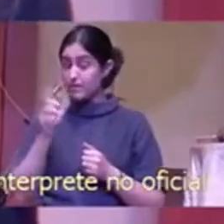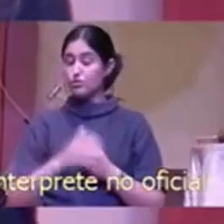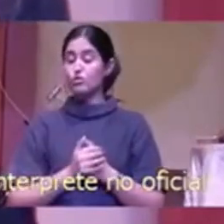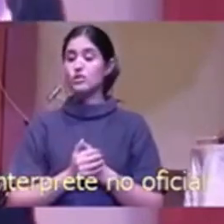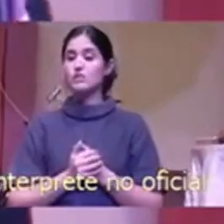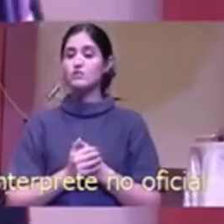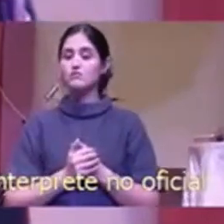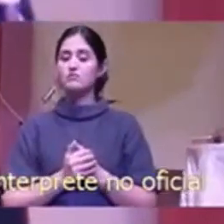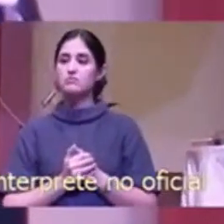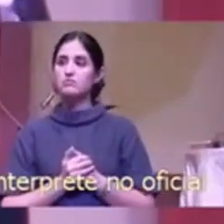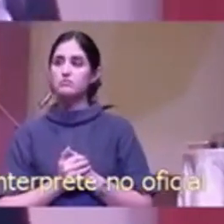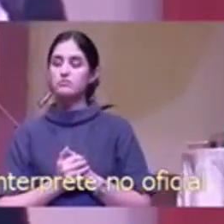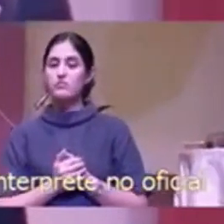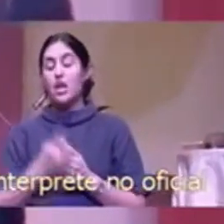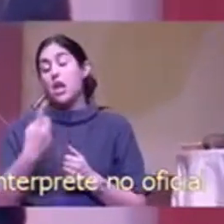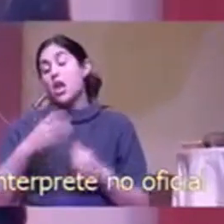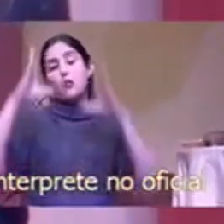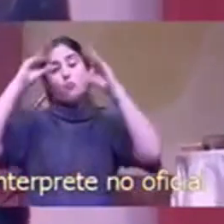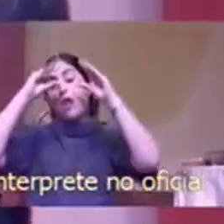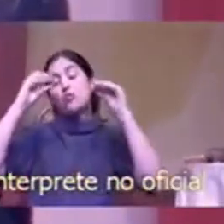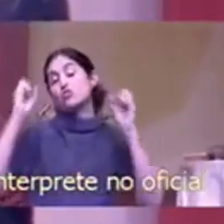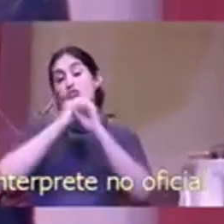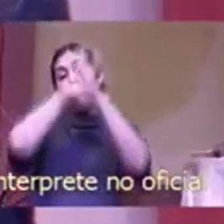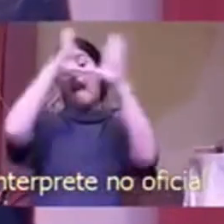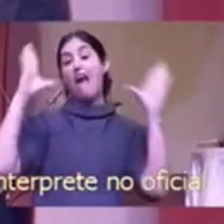en una noche despejada